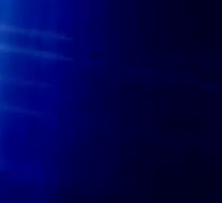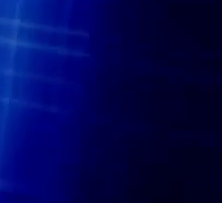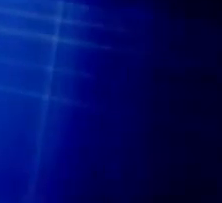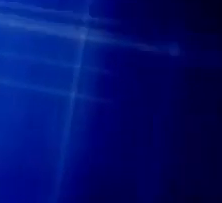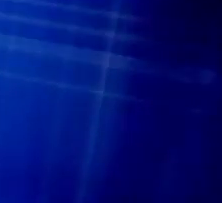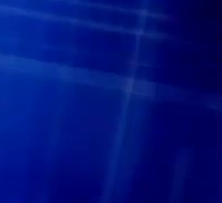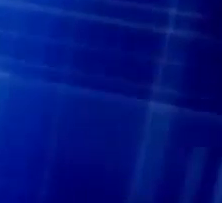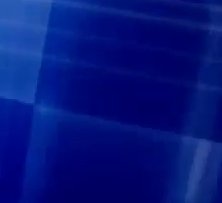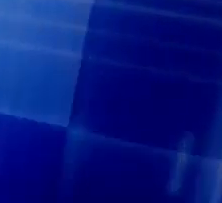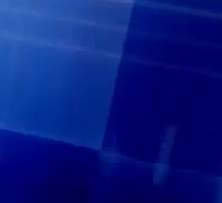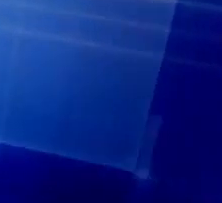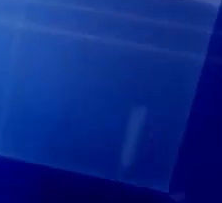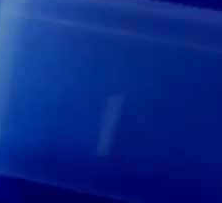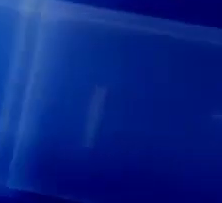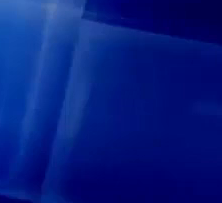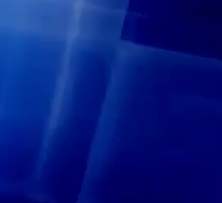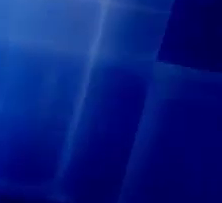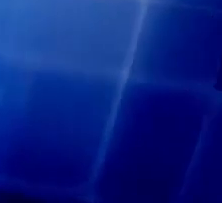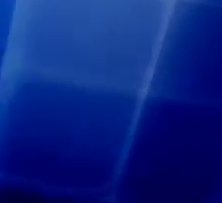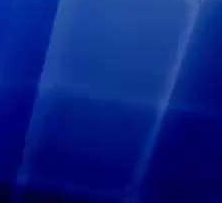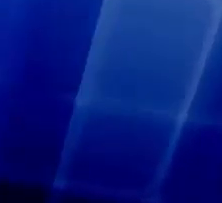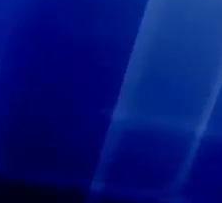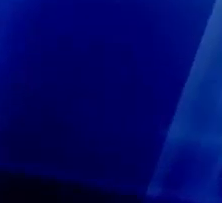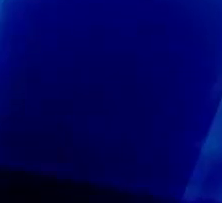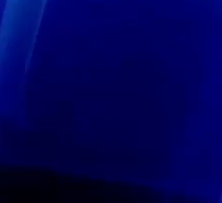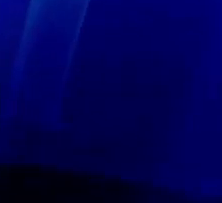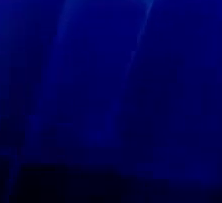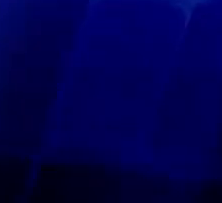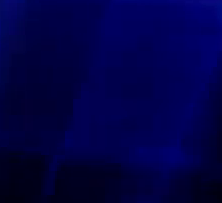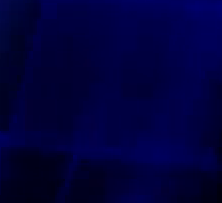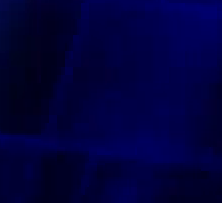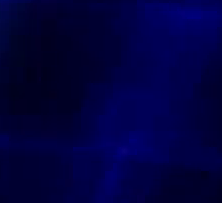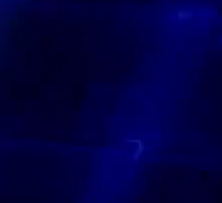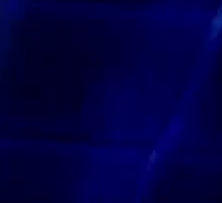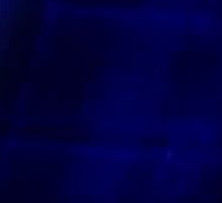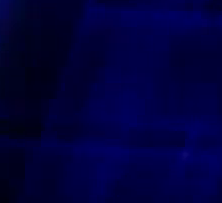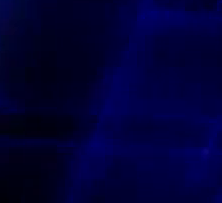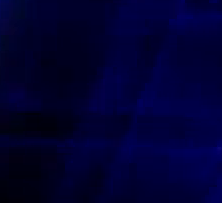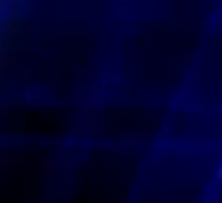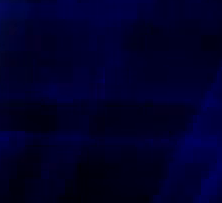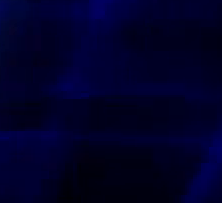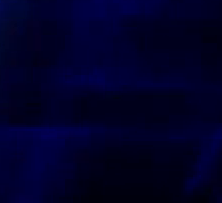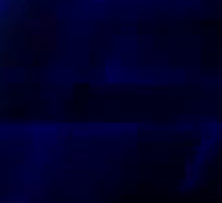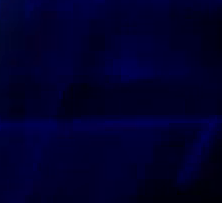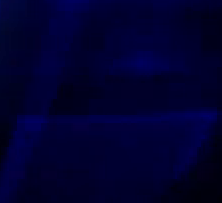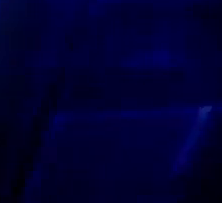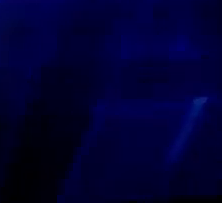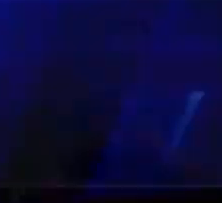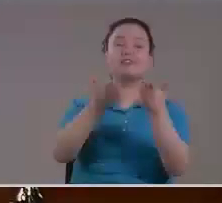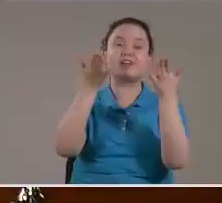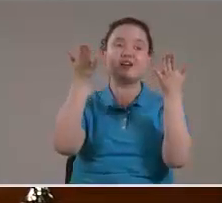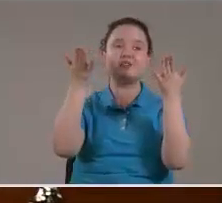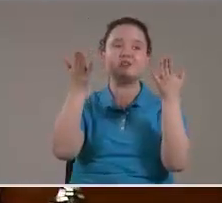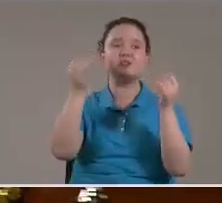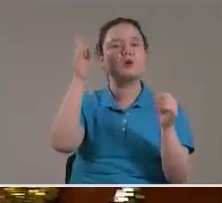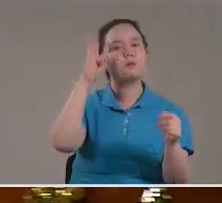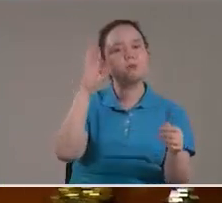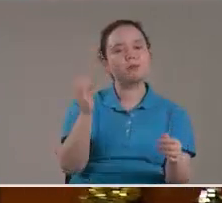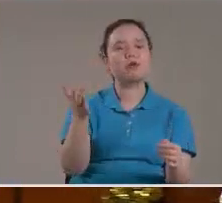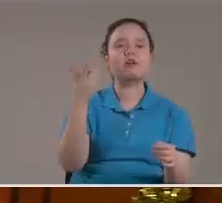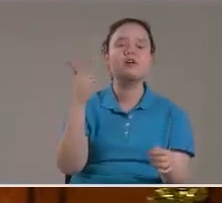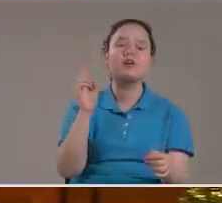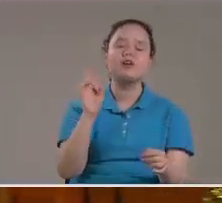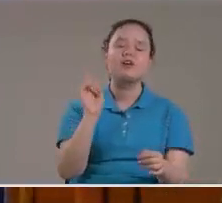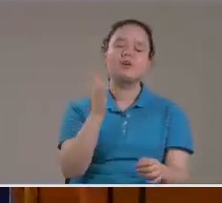Cuando veáis Que todas estas cosas Empiecen a suceder Erguíos y alzad Vuestras cabezas Porque